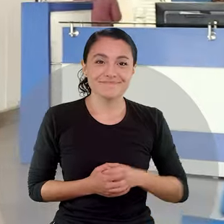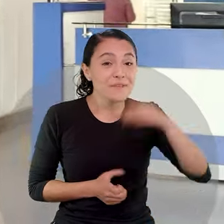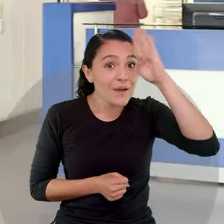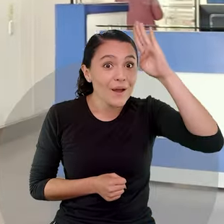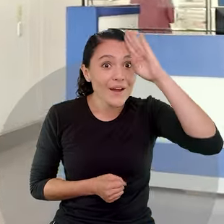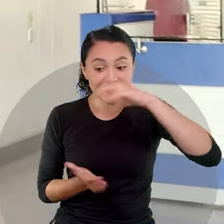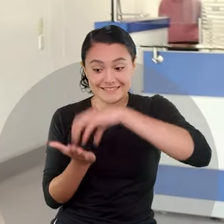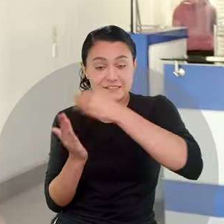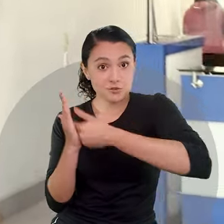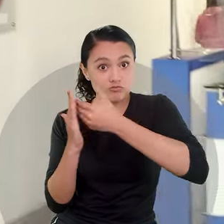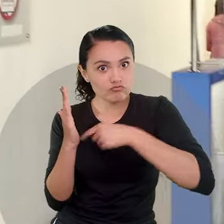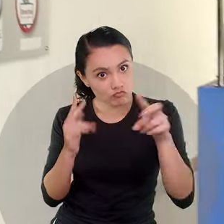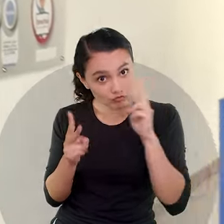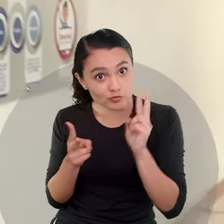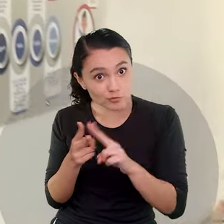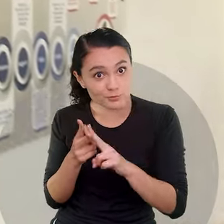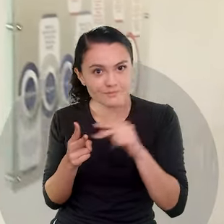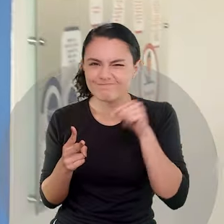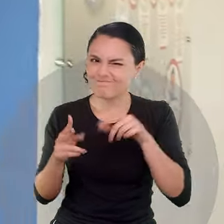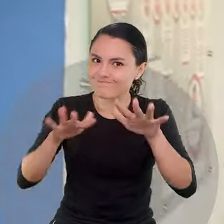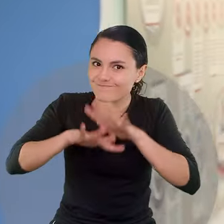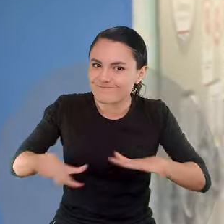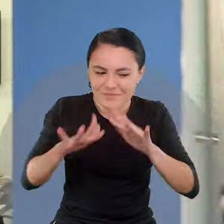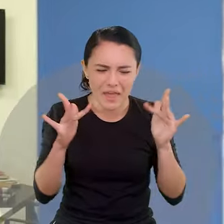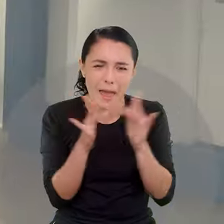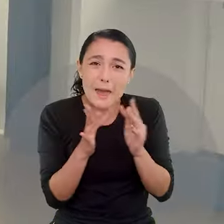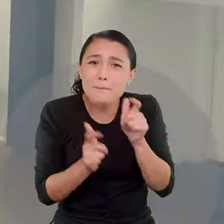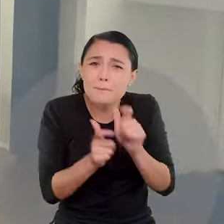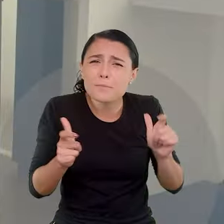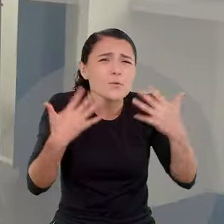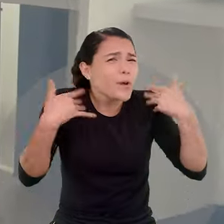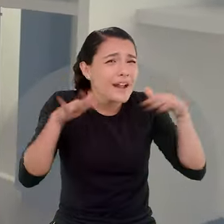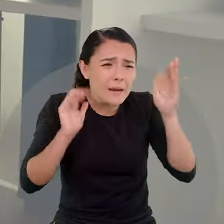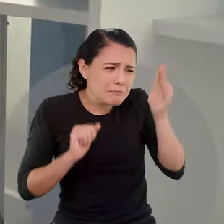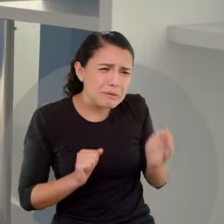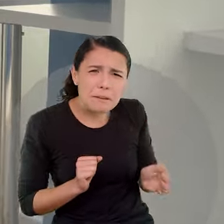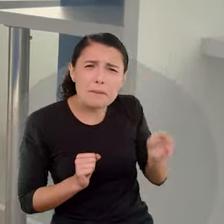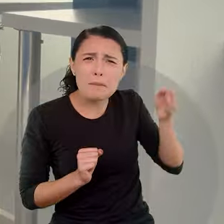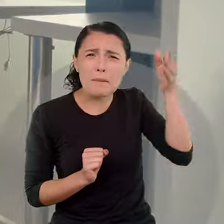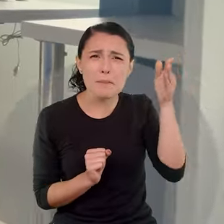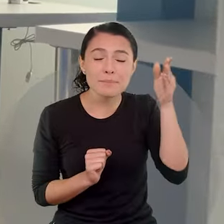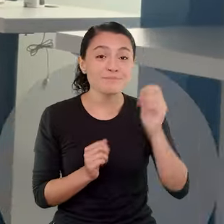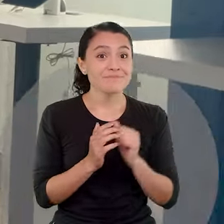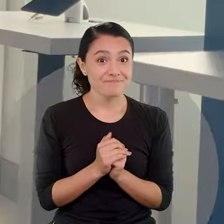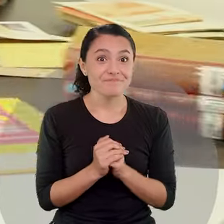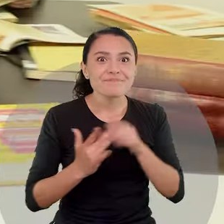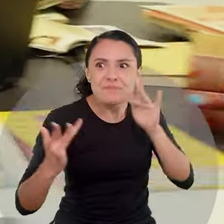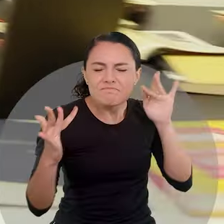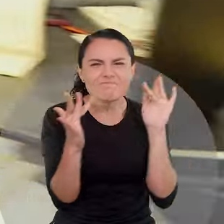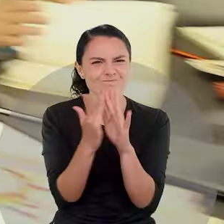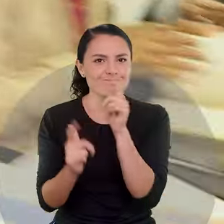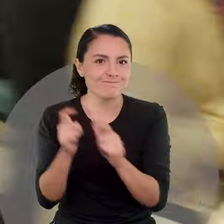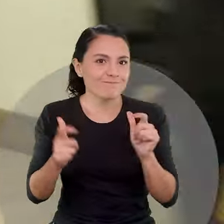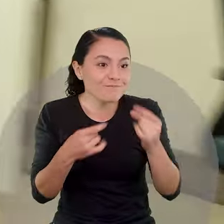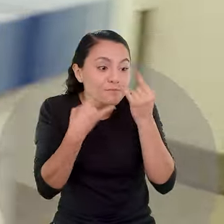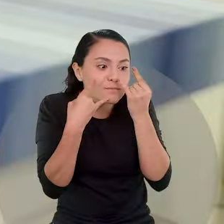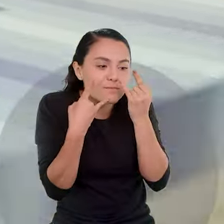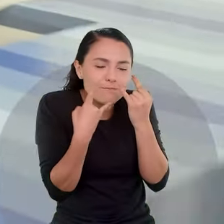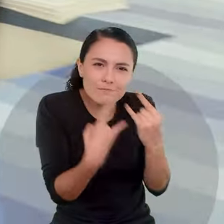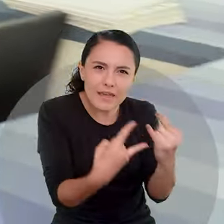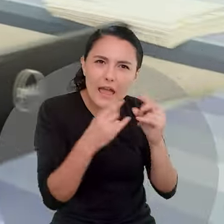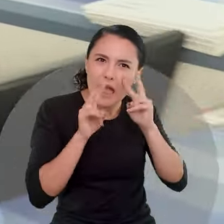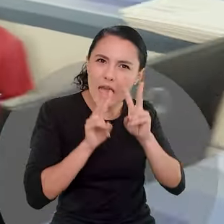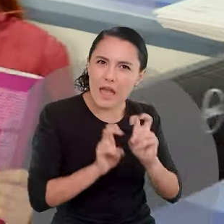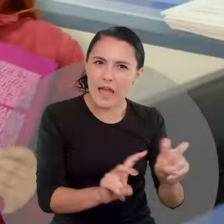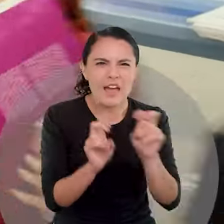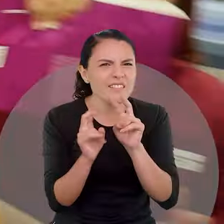Hola, ¿conoces nuestro centro de documentación? Este es un espacio para todas las generaciones, especialmente para aquellas personas que